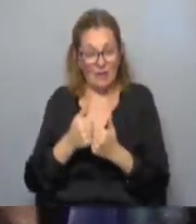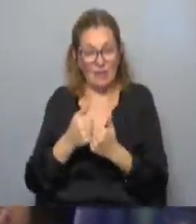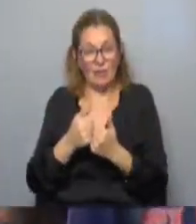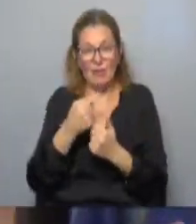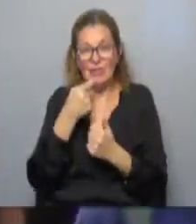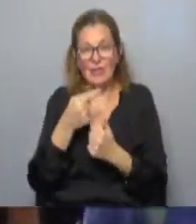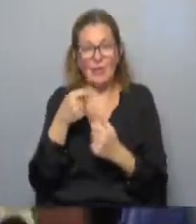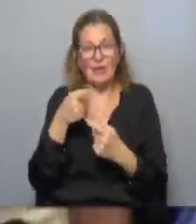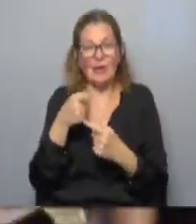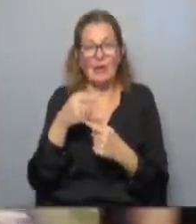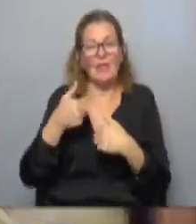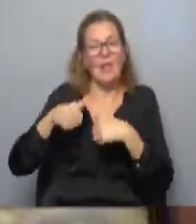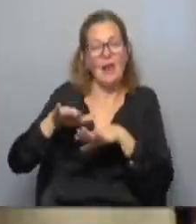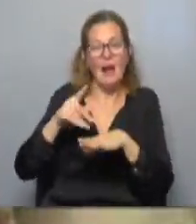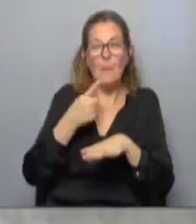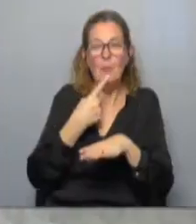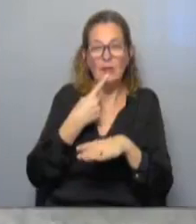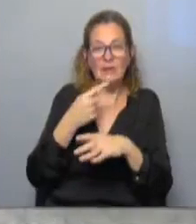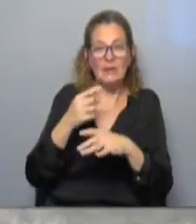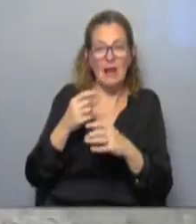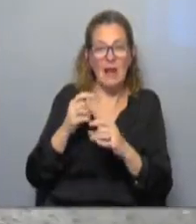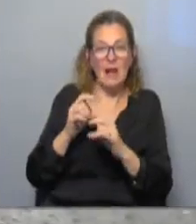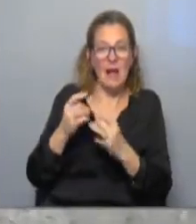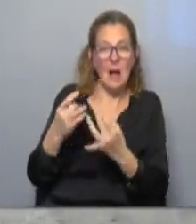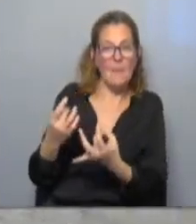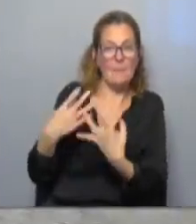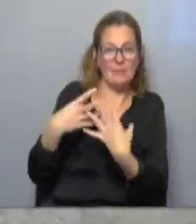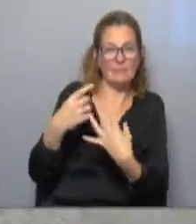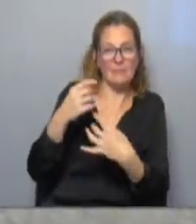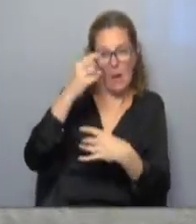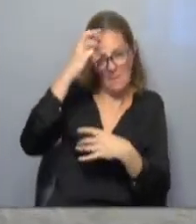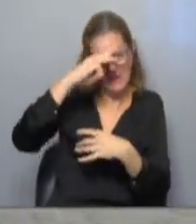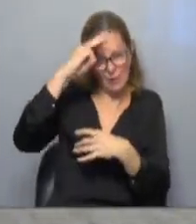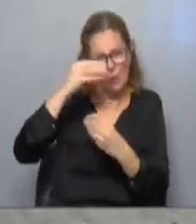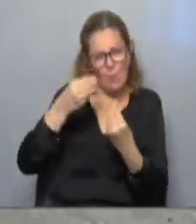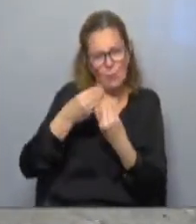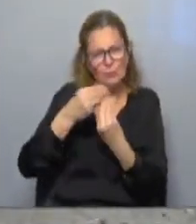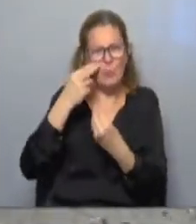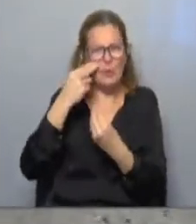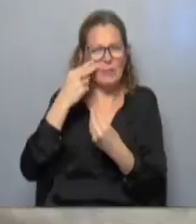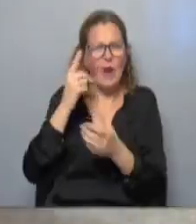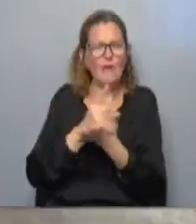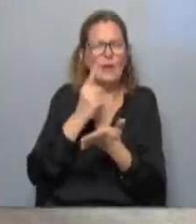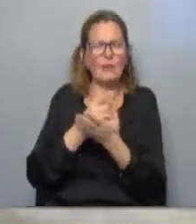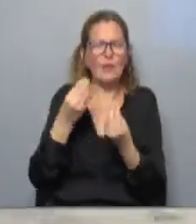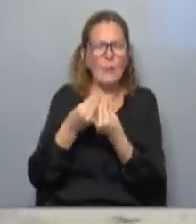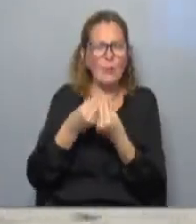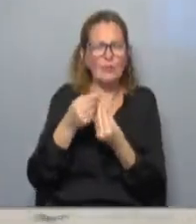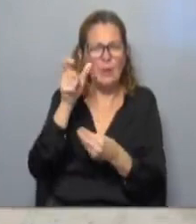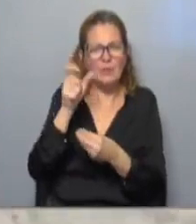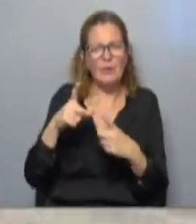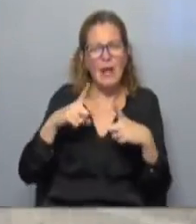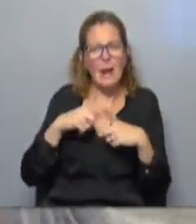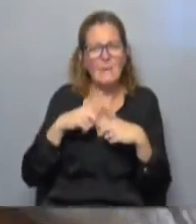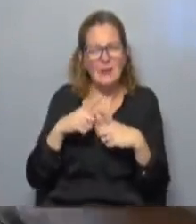criticó que delegar la política migratoria estadounidense a México ha dado lugar a graves abusos y obligado a cientos de miles de personas a